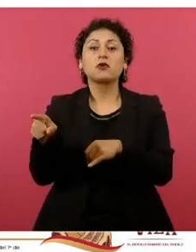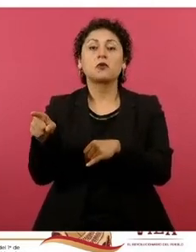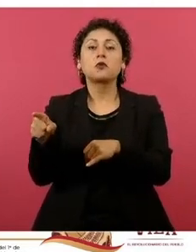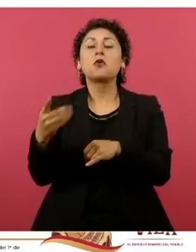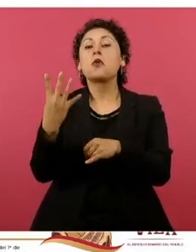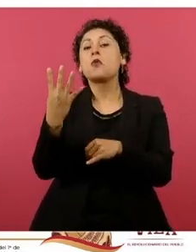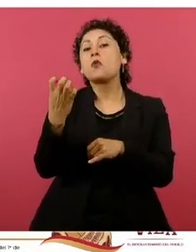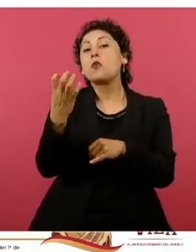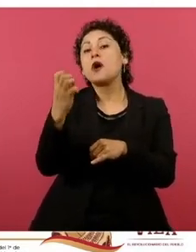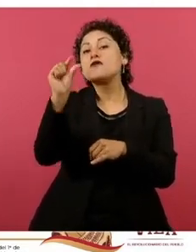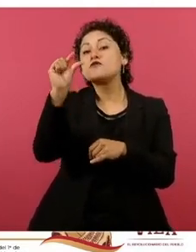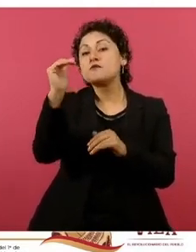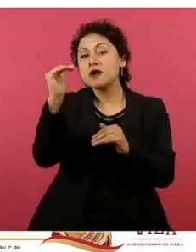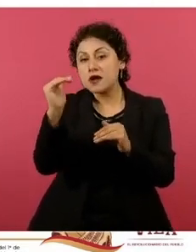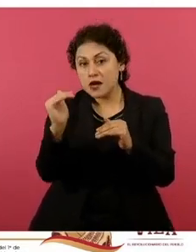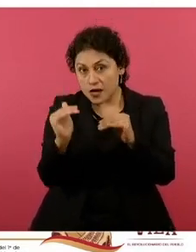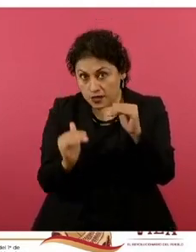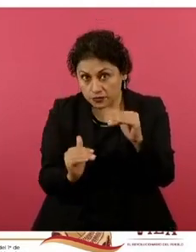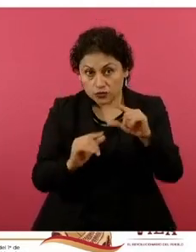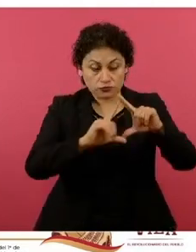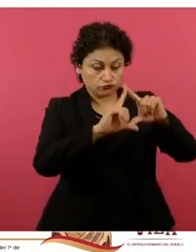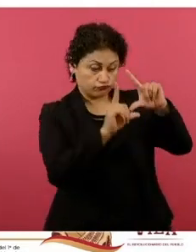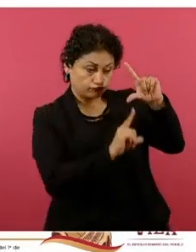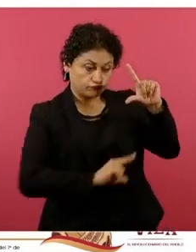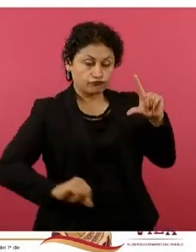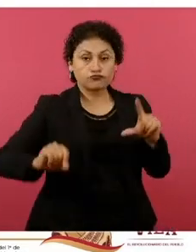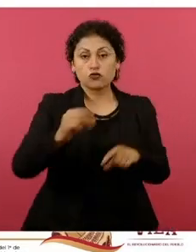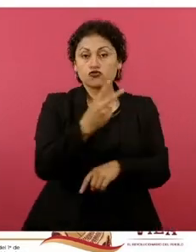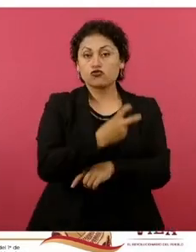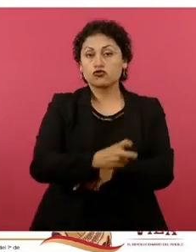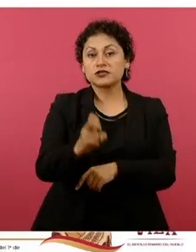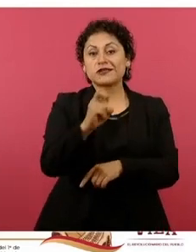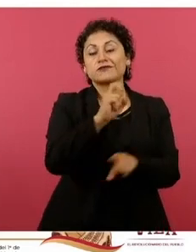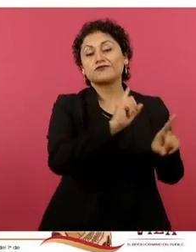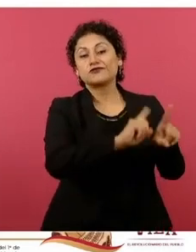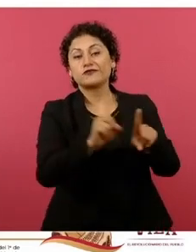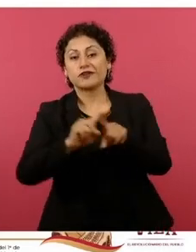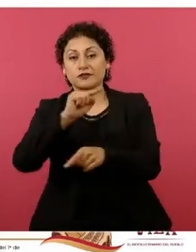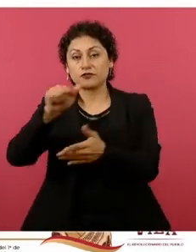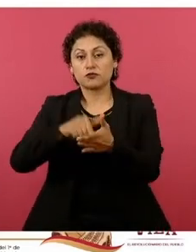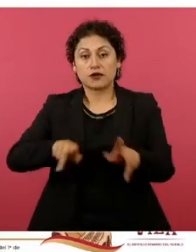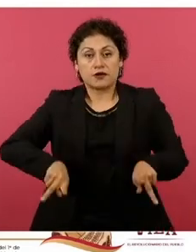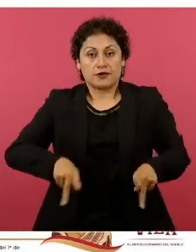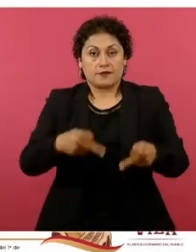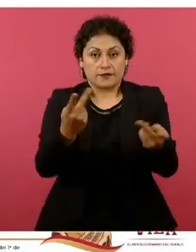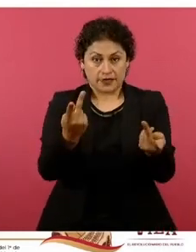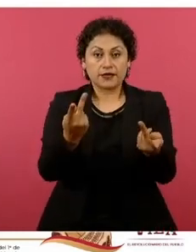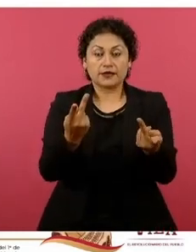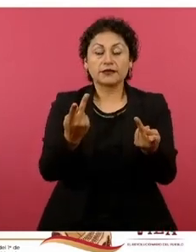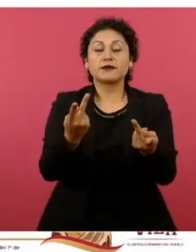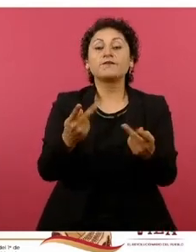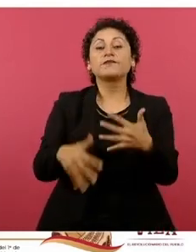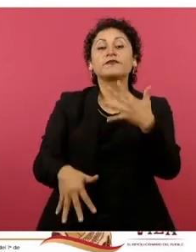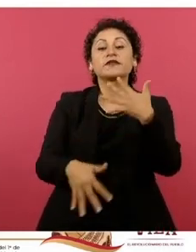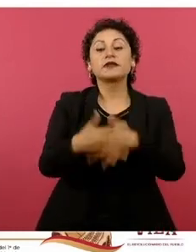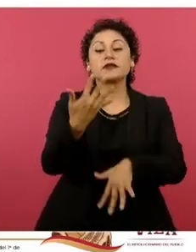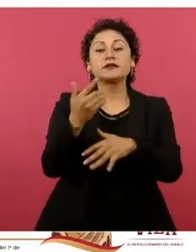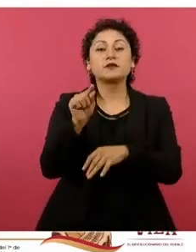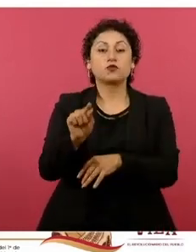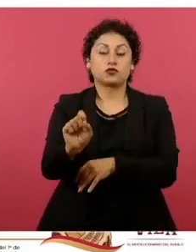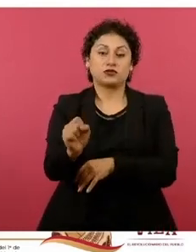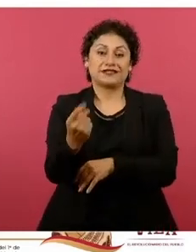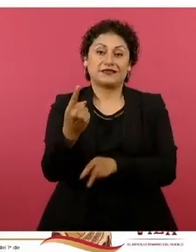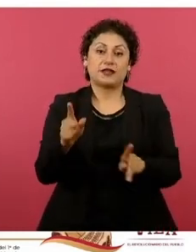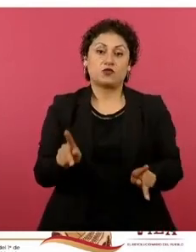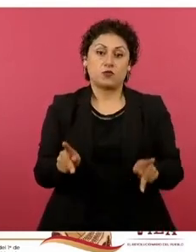por abajo el promedio en las 220 regiones del país. 15 pesos con 61 centavos